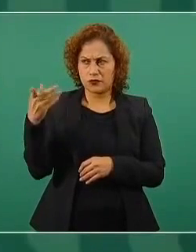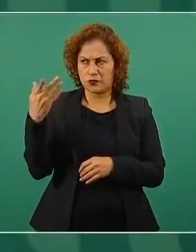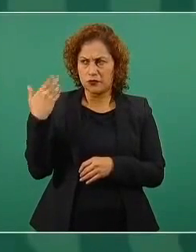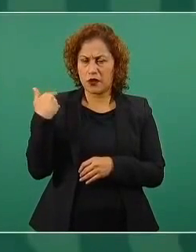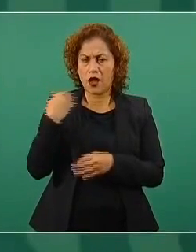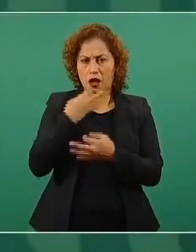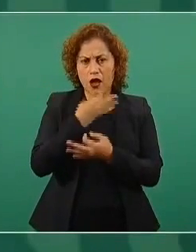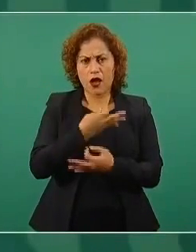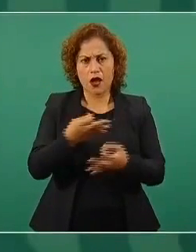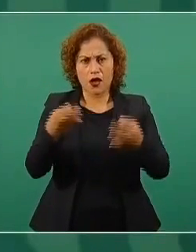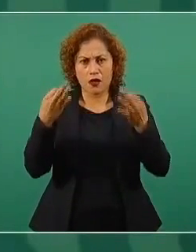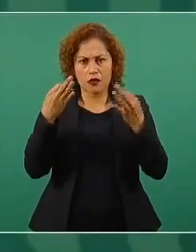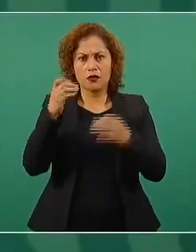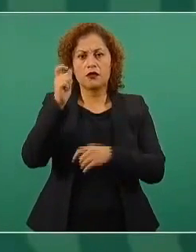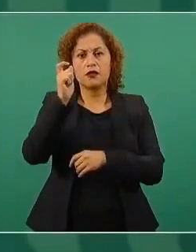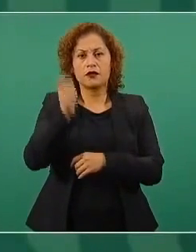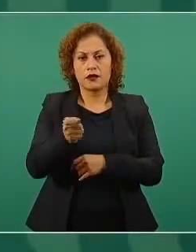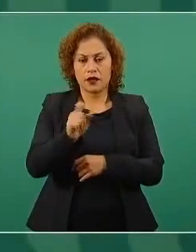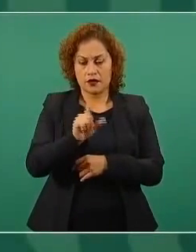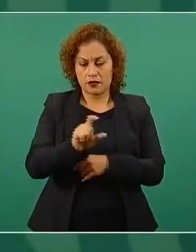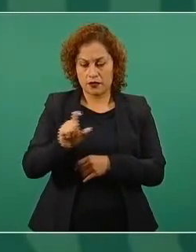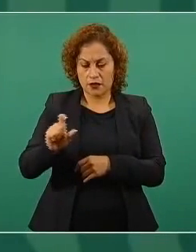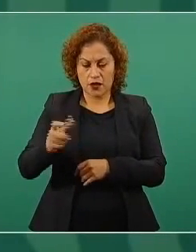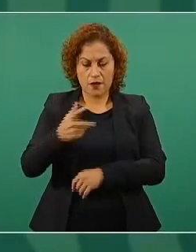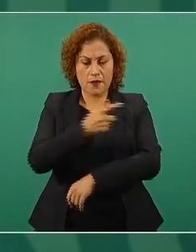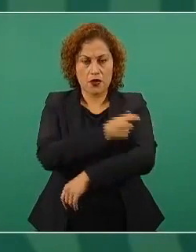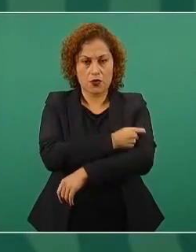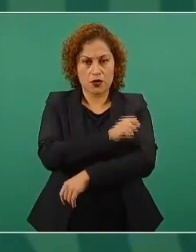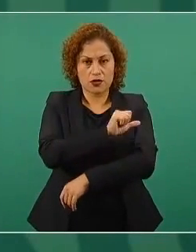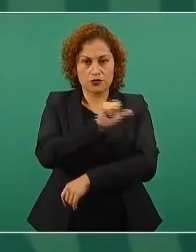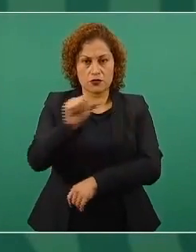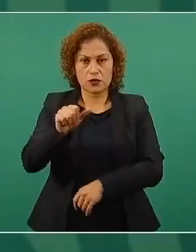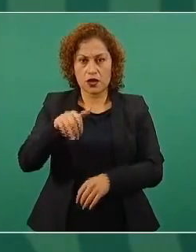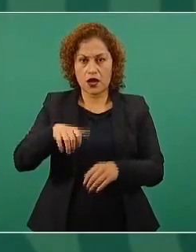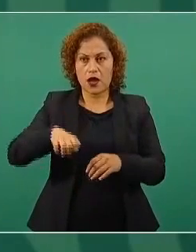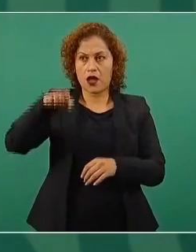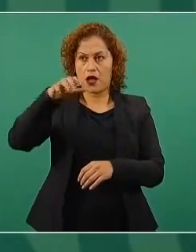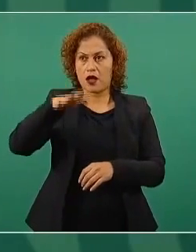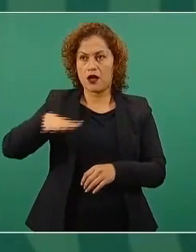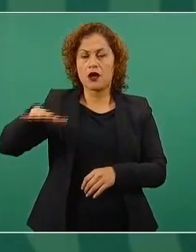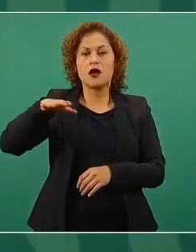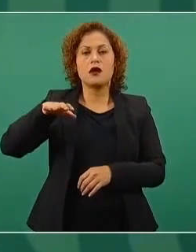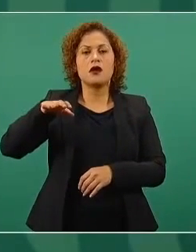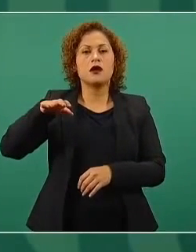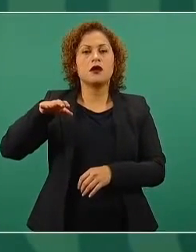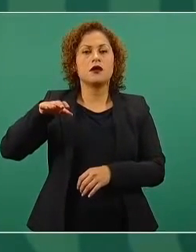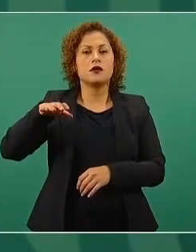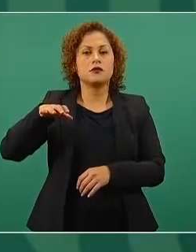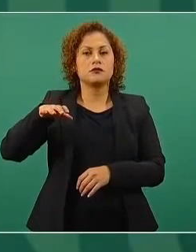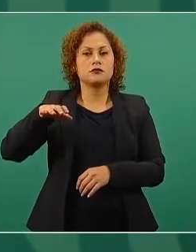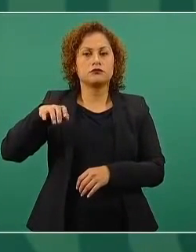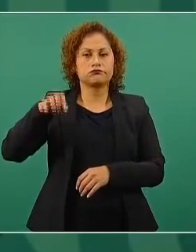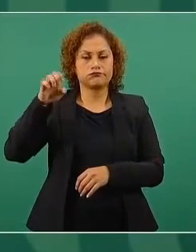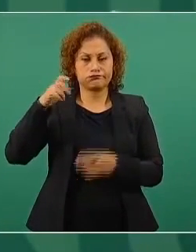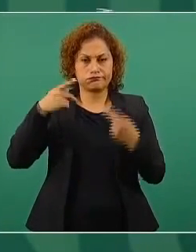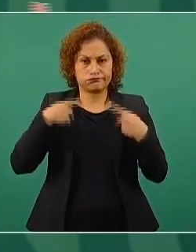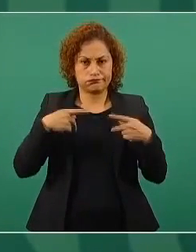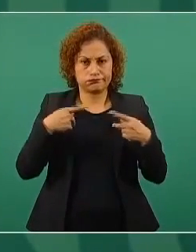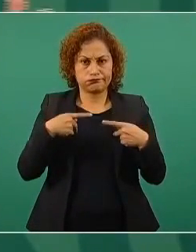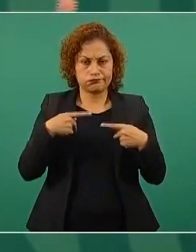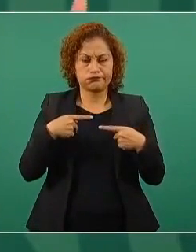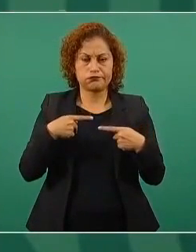de que la vacunación para adultos mayores en México era